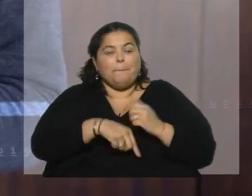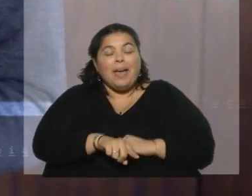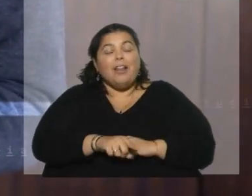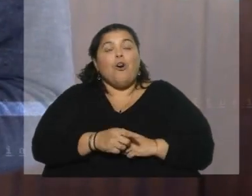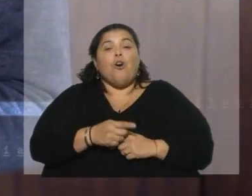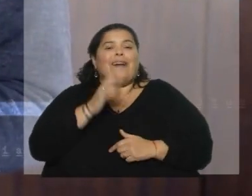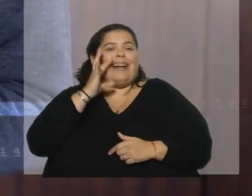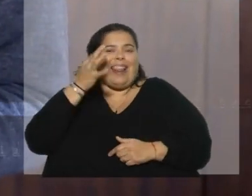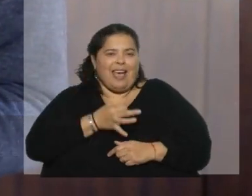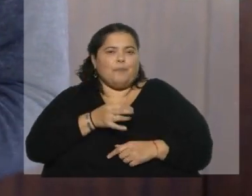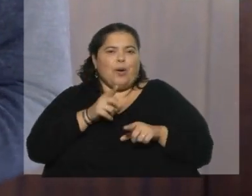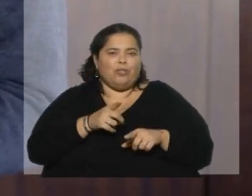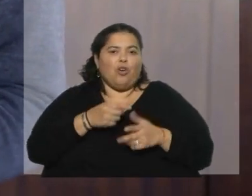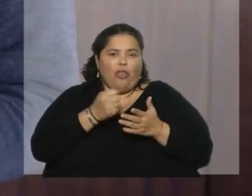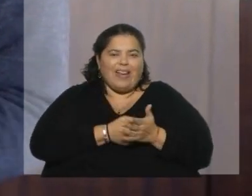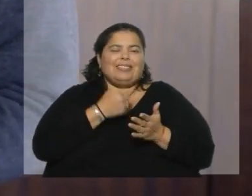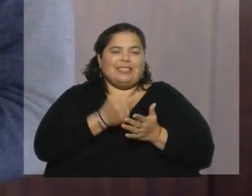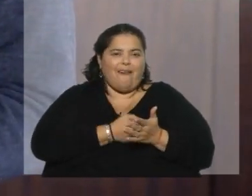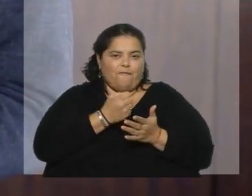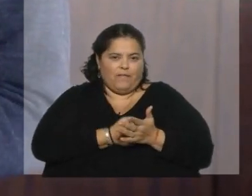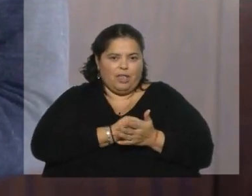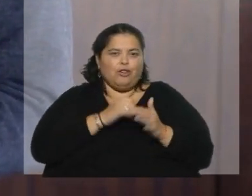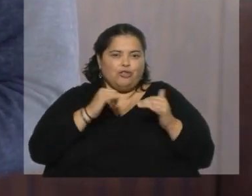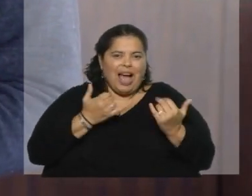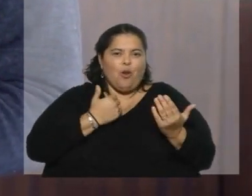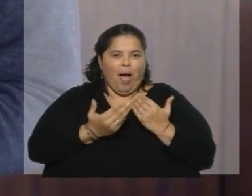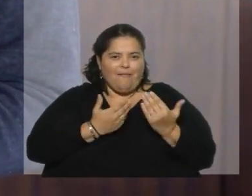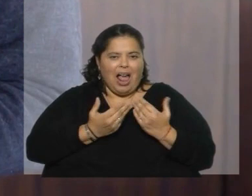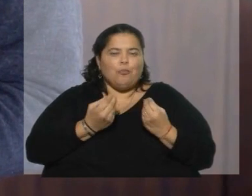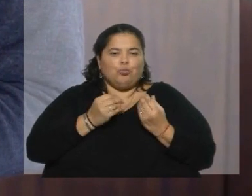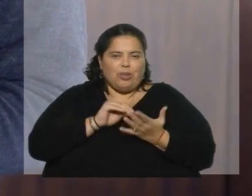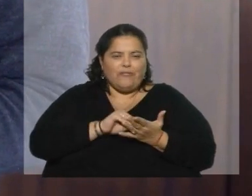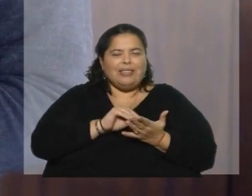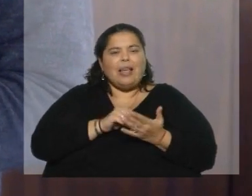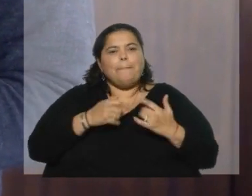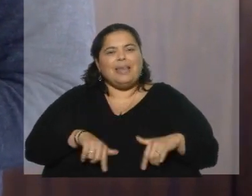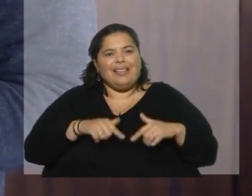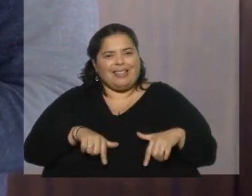creemos que son muy desafiantes. De hecho, nosotros lo hemos conversado con el Ministerio de Ambiente